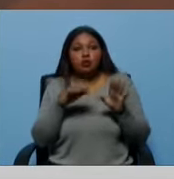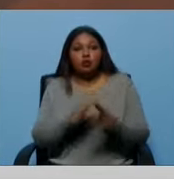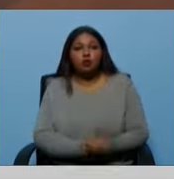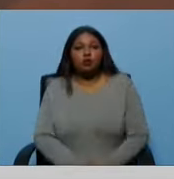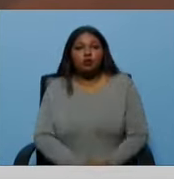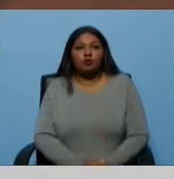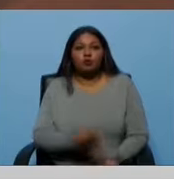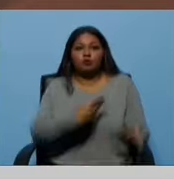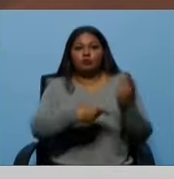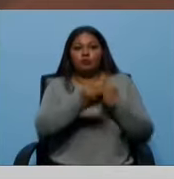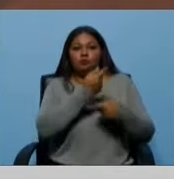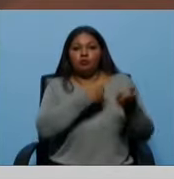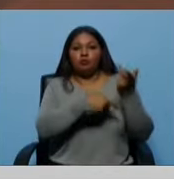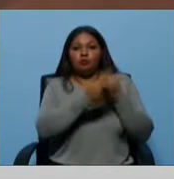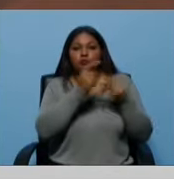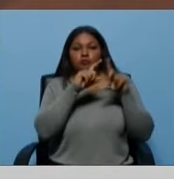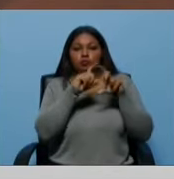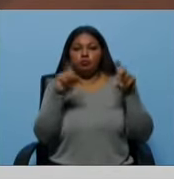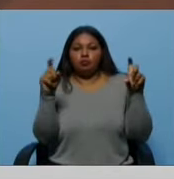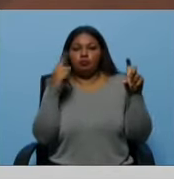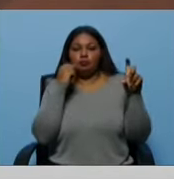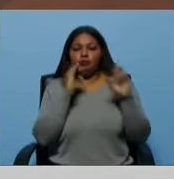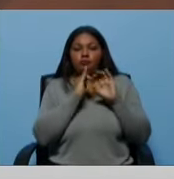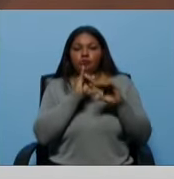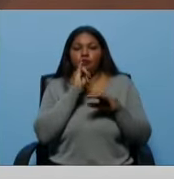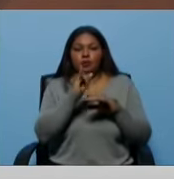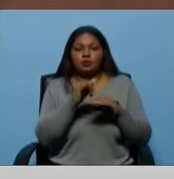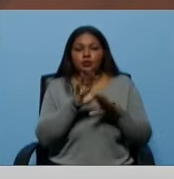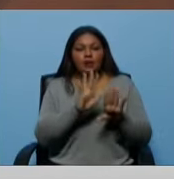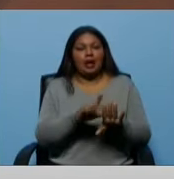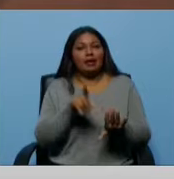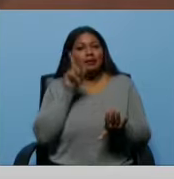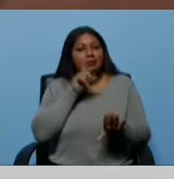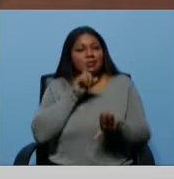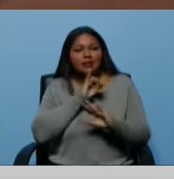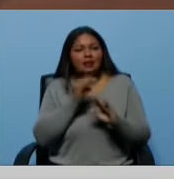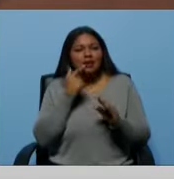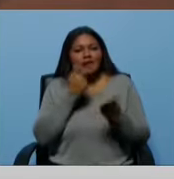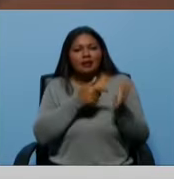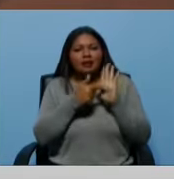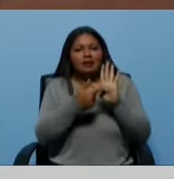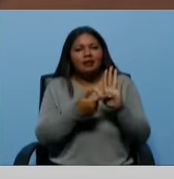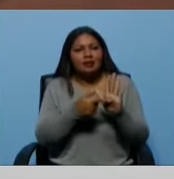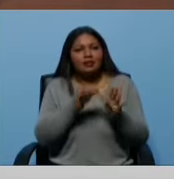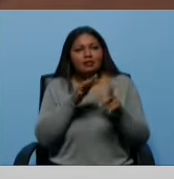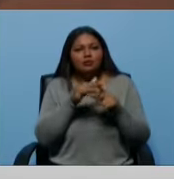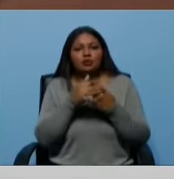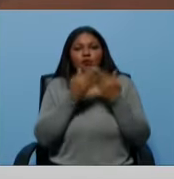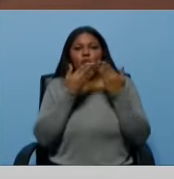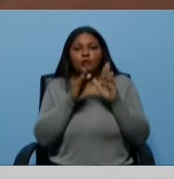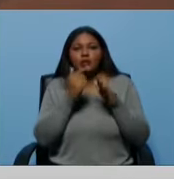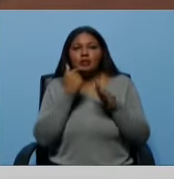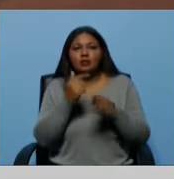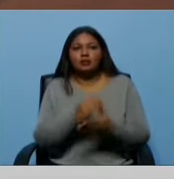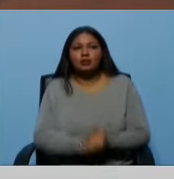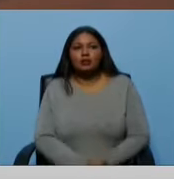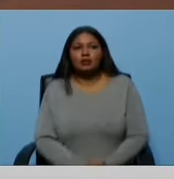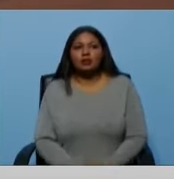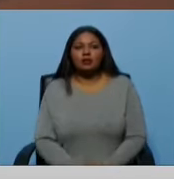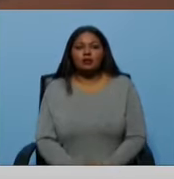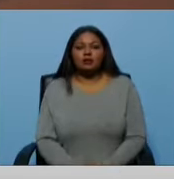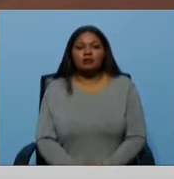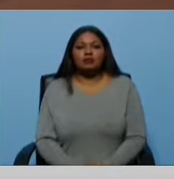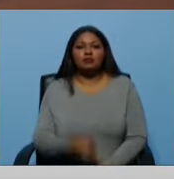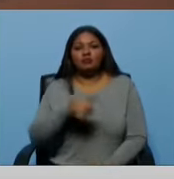se lo trae en mi arma a aquel titular, después que se desmonte al tremendo fake, entonces él publica y citando, dice, no, esto fue